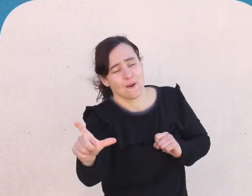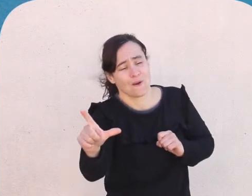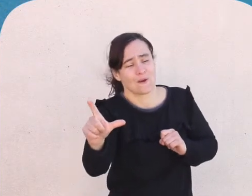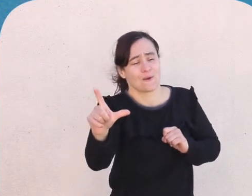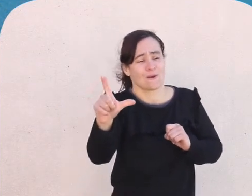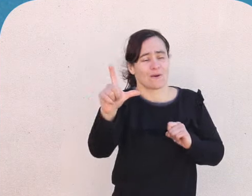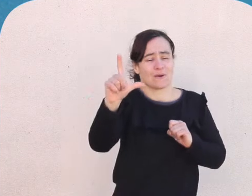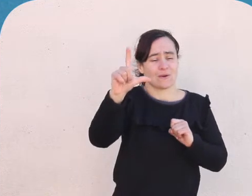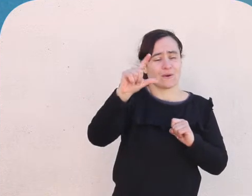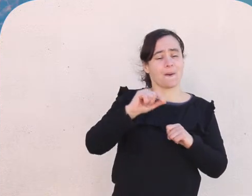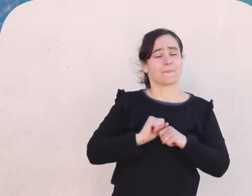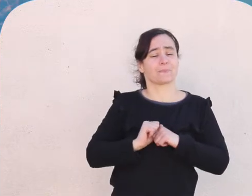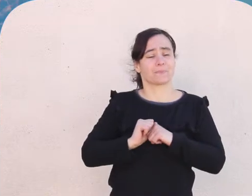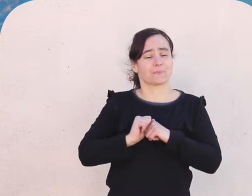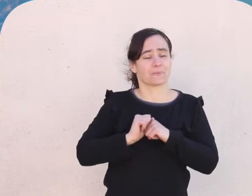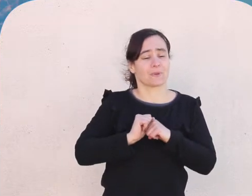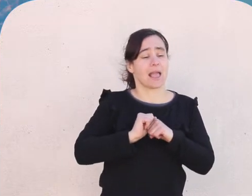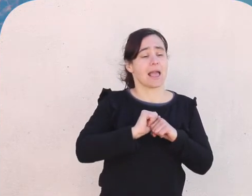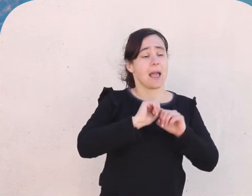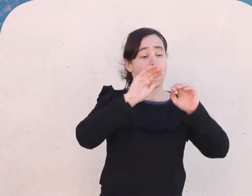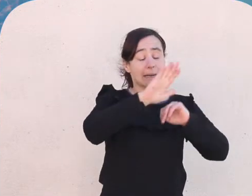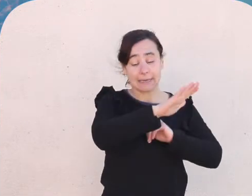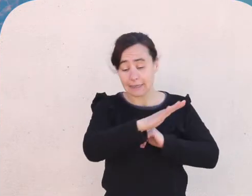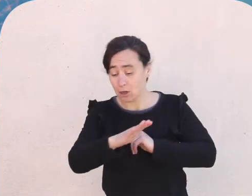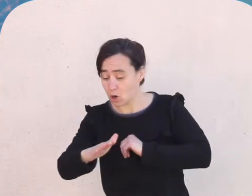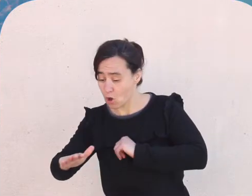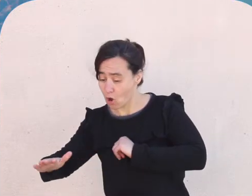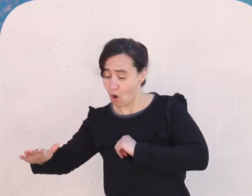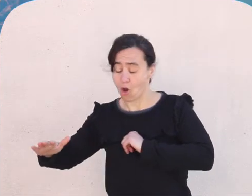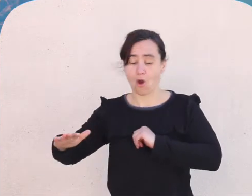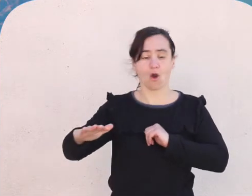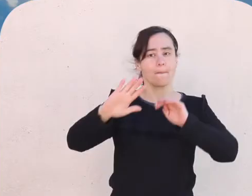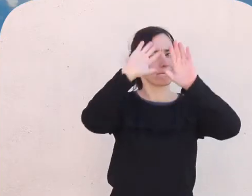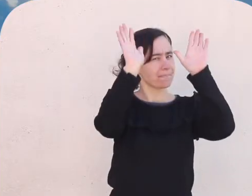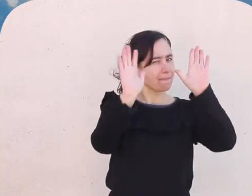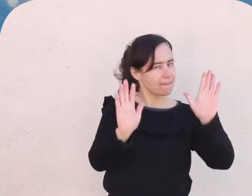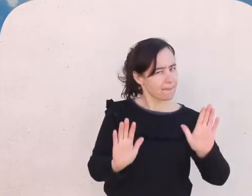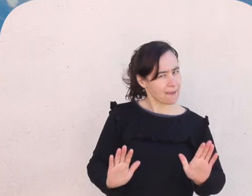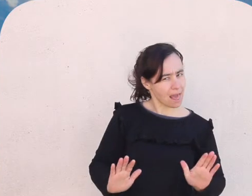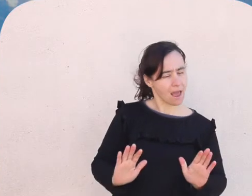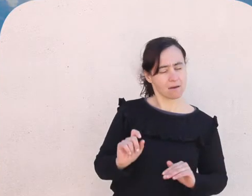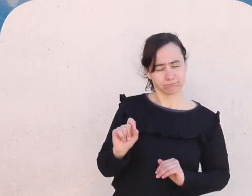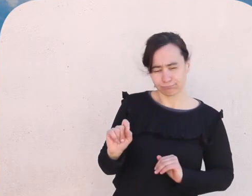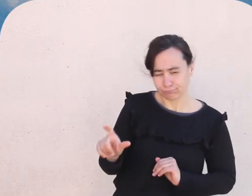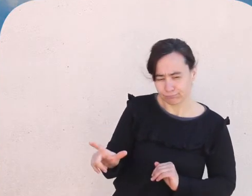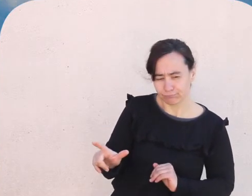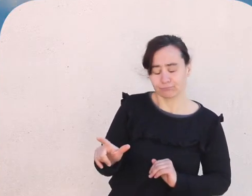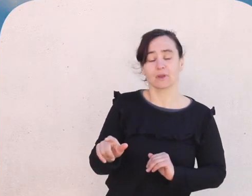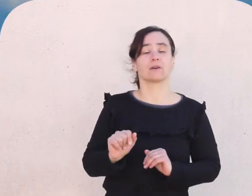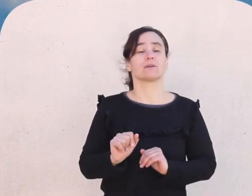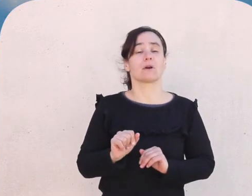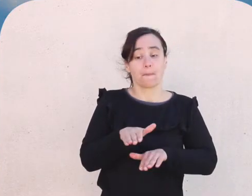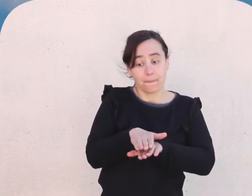traje colorido. Pero, mientras tanto, el resto de los habitantes del río, que ya se habían enterado